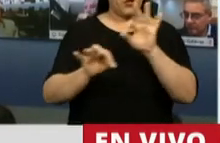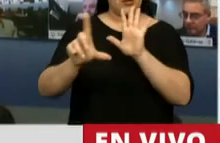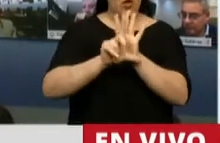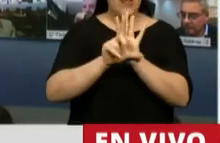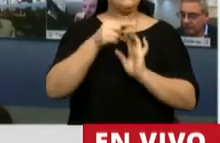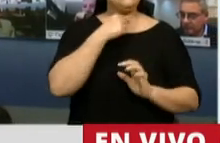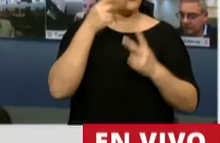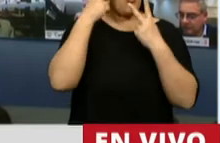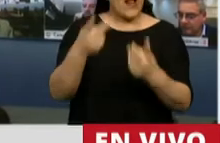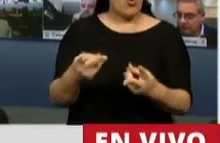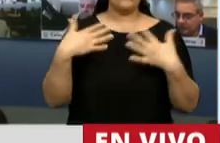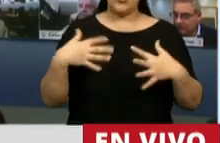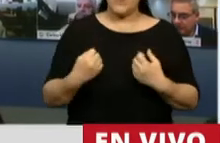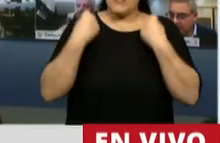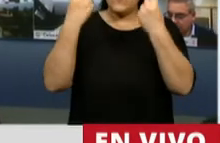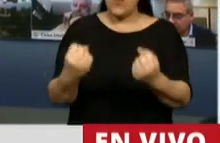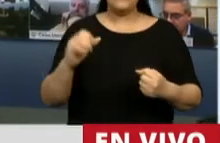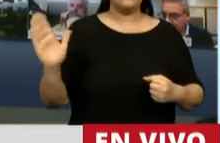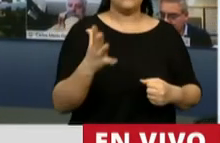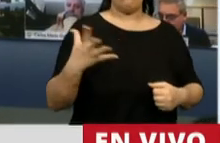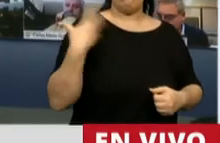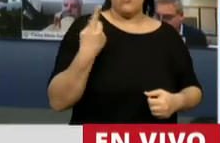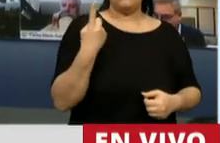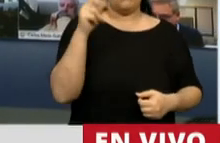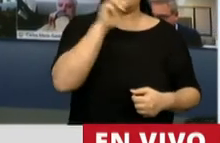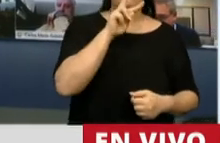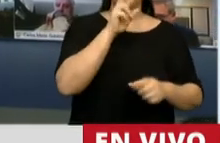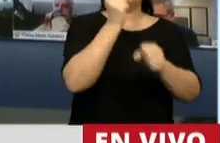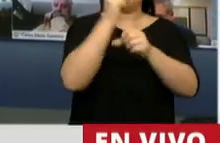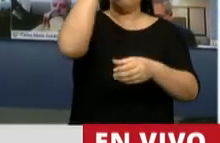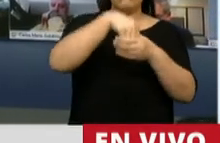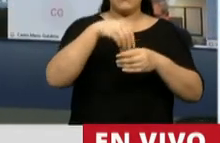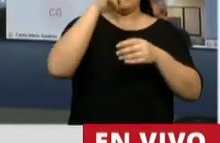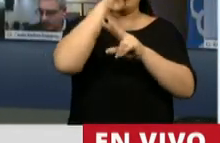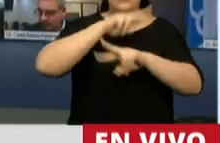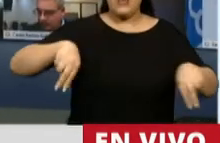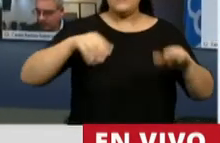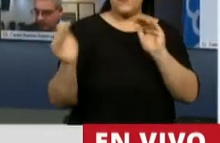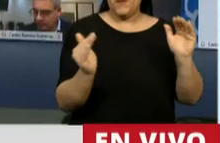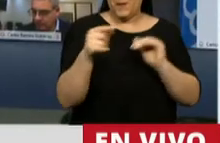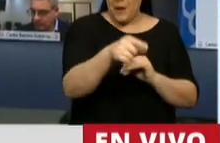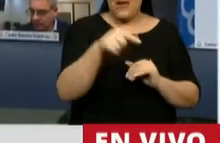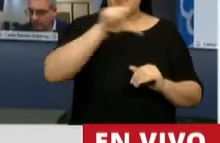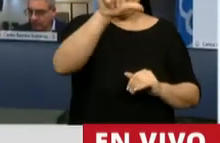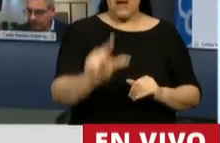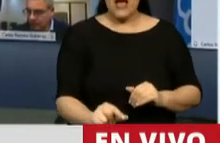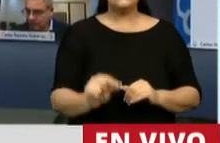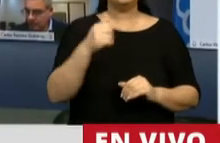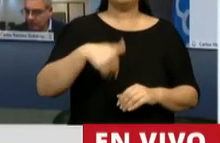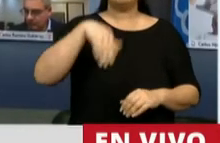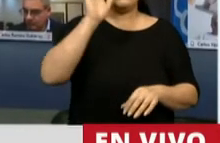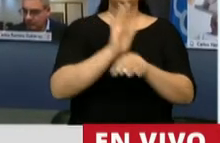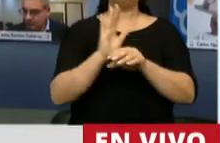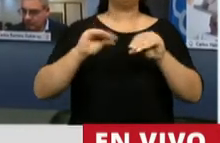en primer lugar el enorme esfuerzo de todas las directoras y docentes de los jardines maternales del país, en particular de los 13